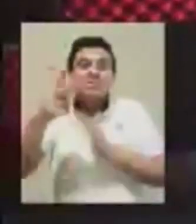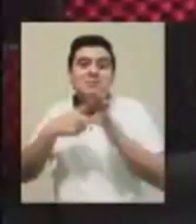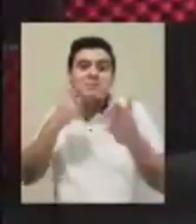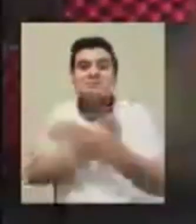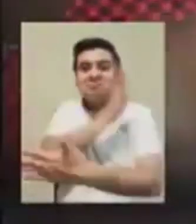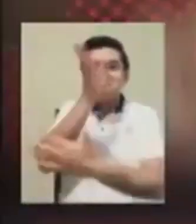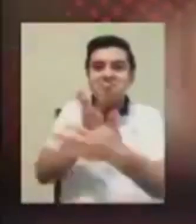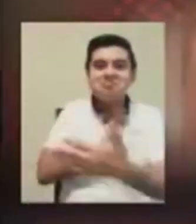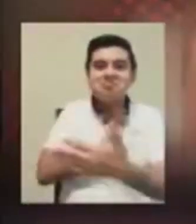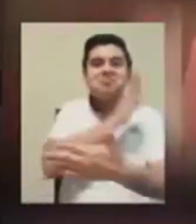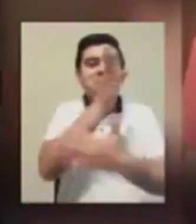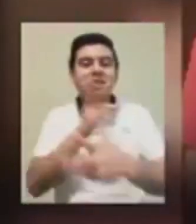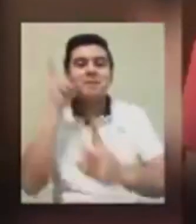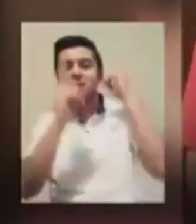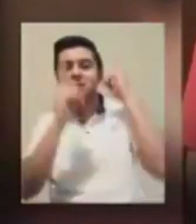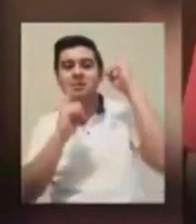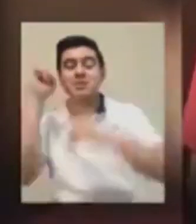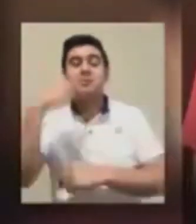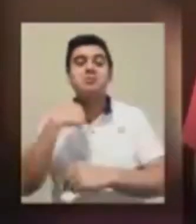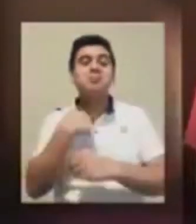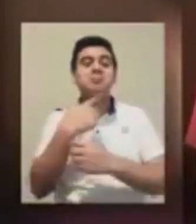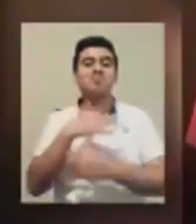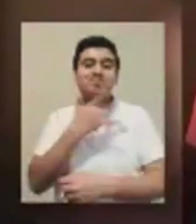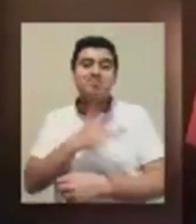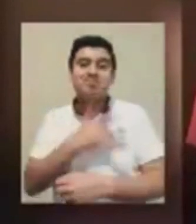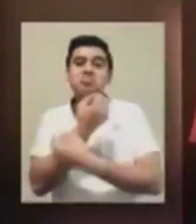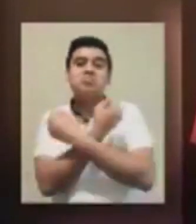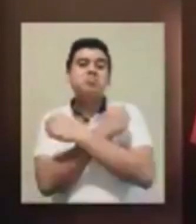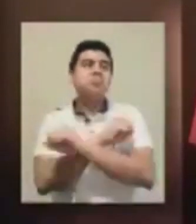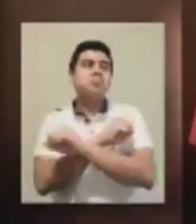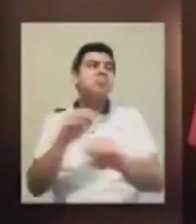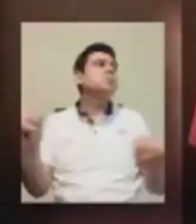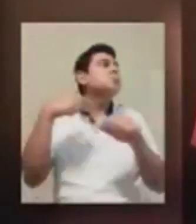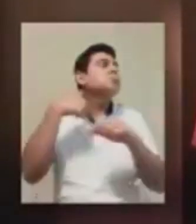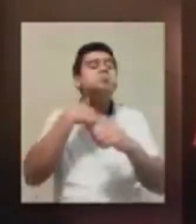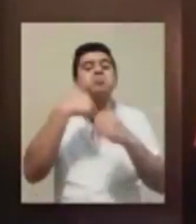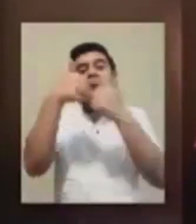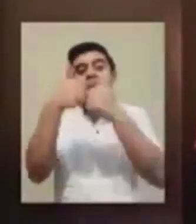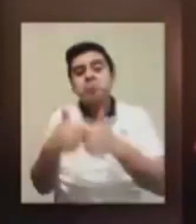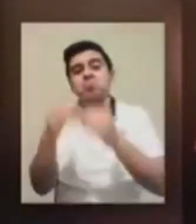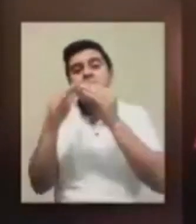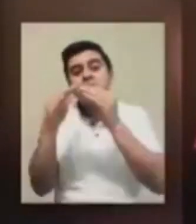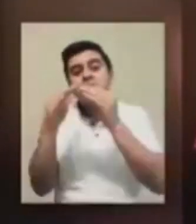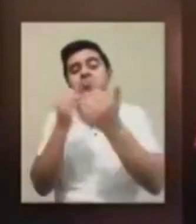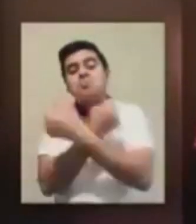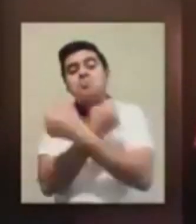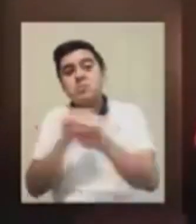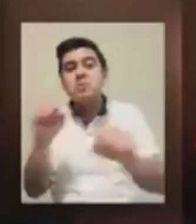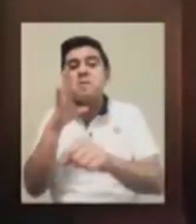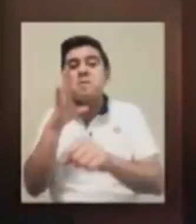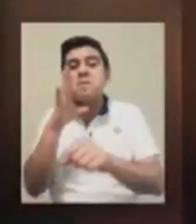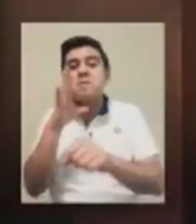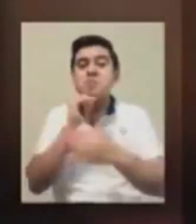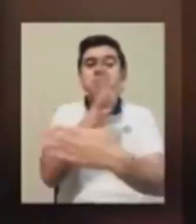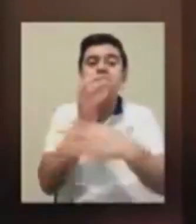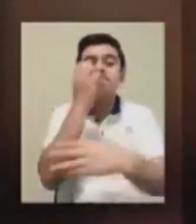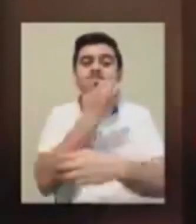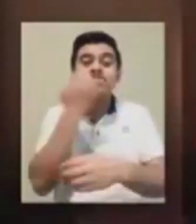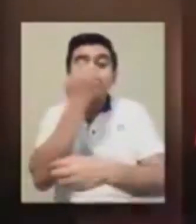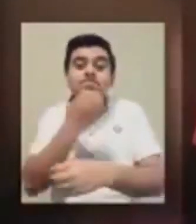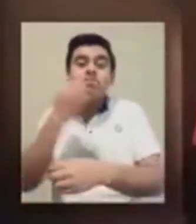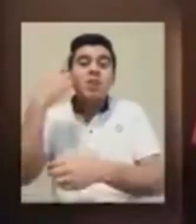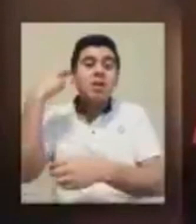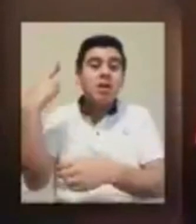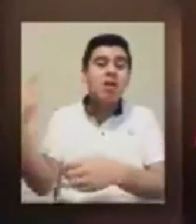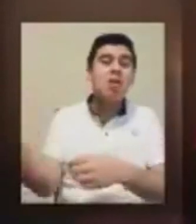volver a salir. Quiero comentarles que me he sentido aburrido por el confinamiento, porque no he podido ir